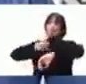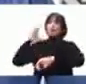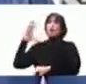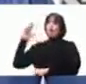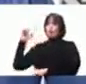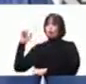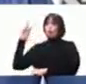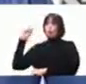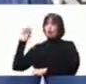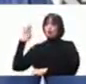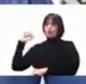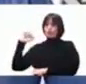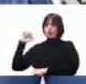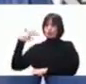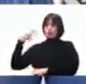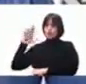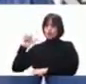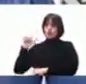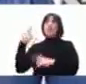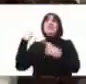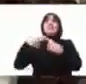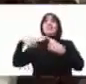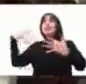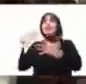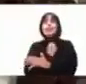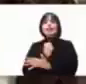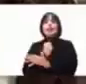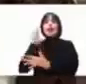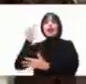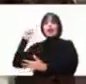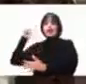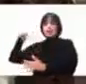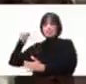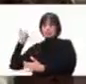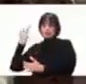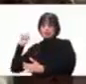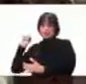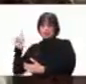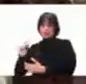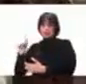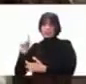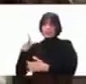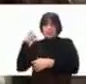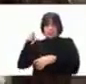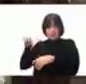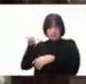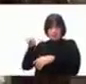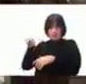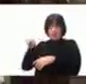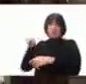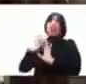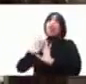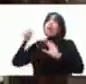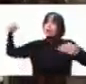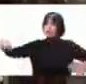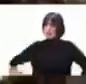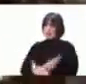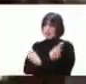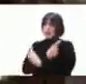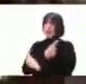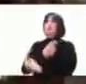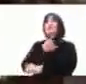Siendo el ganador, el maestro Hermino Ramírez, quien, por cierto, fue originario del